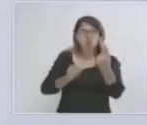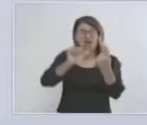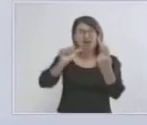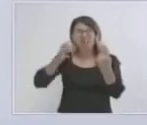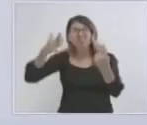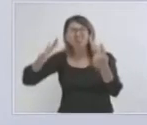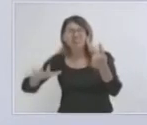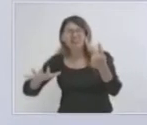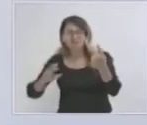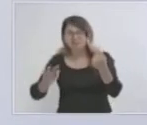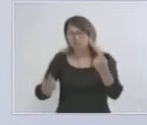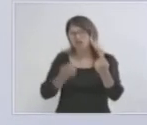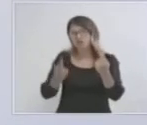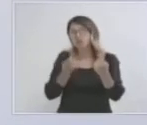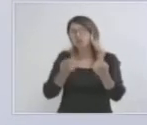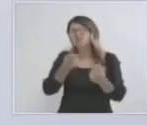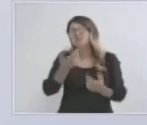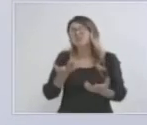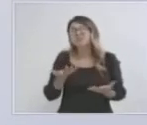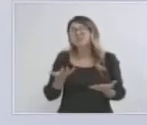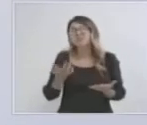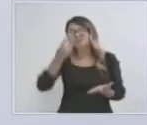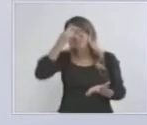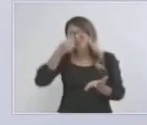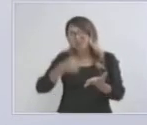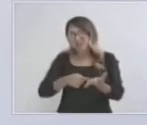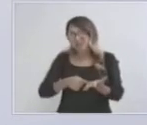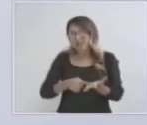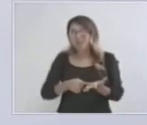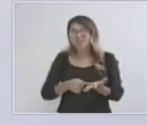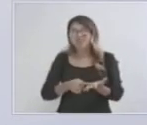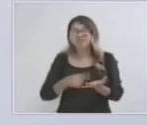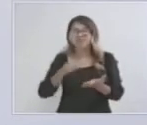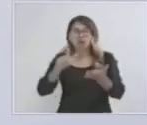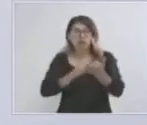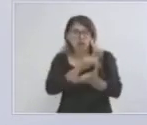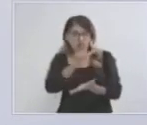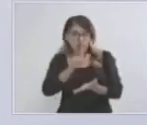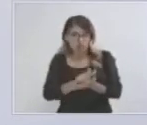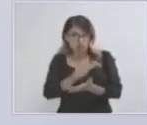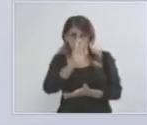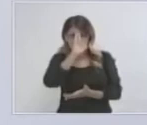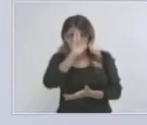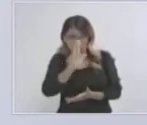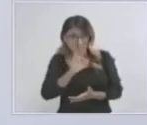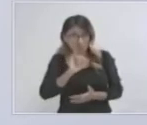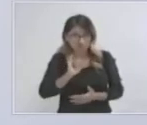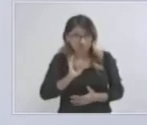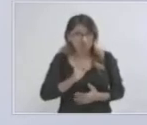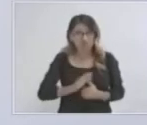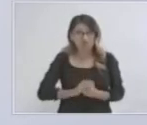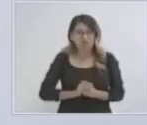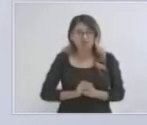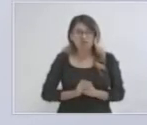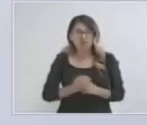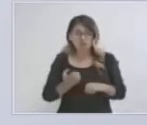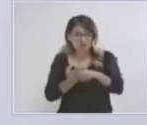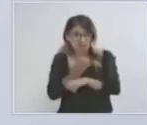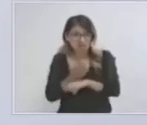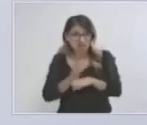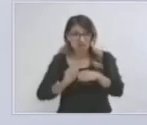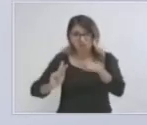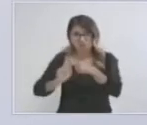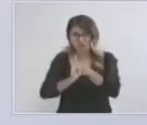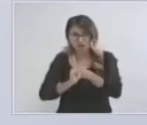leyes, esos deseos de los constructores para que sean tomados en el desarrollo de un Estado, de un país?